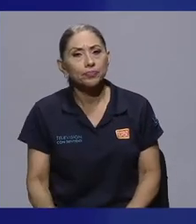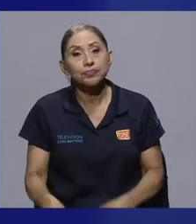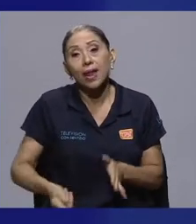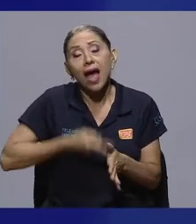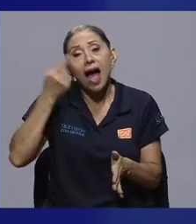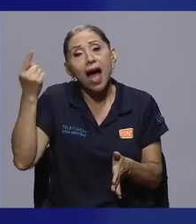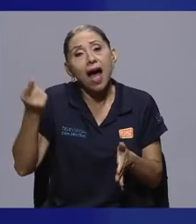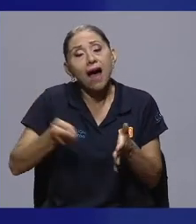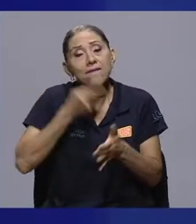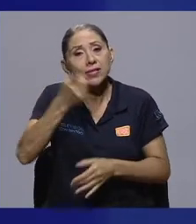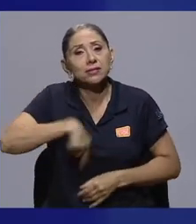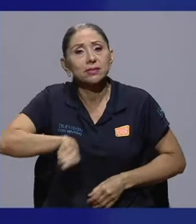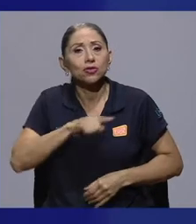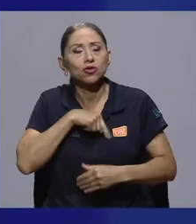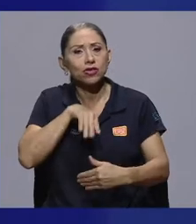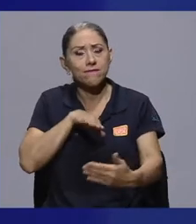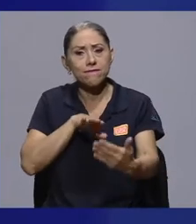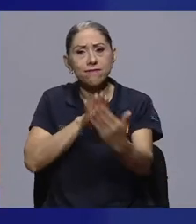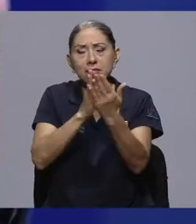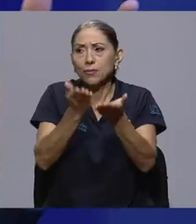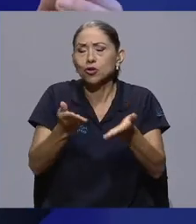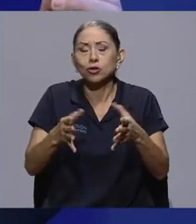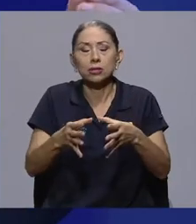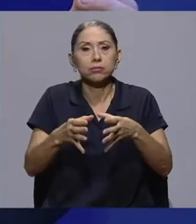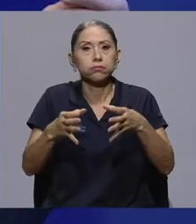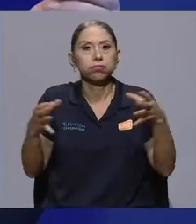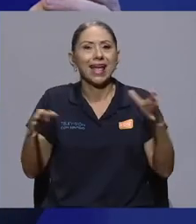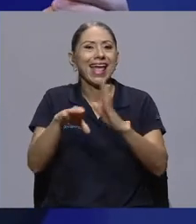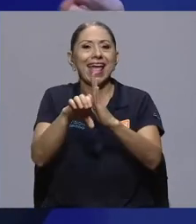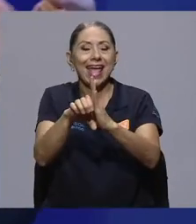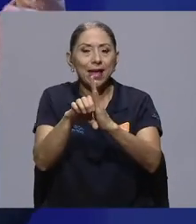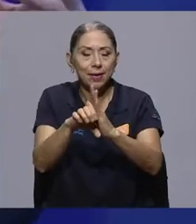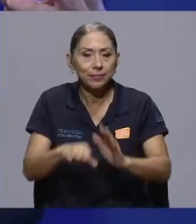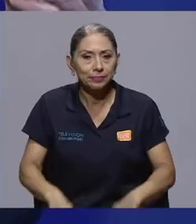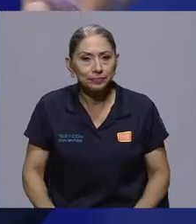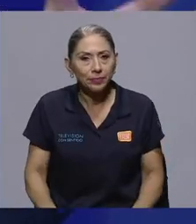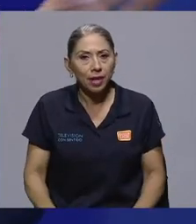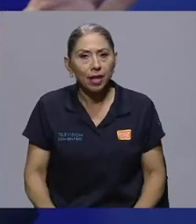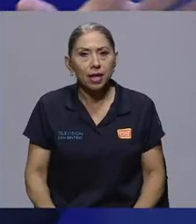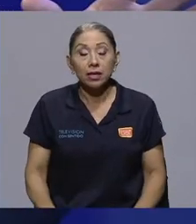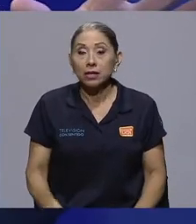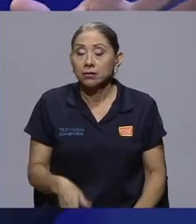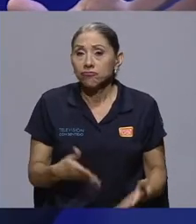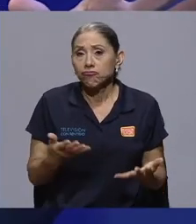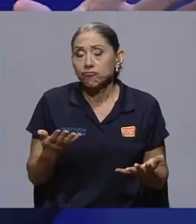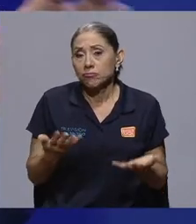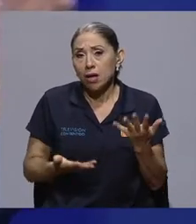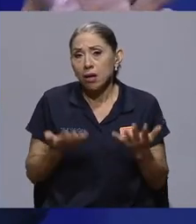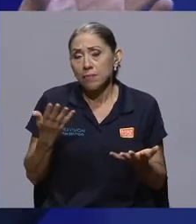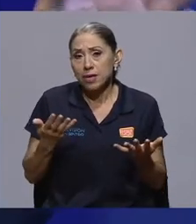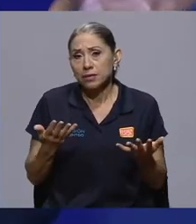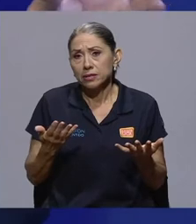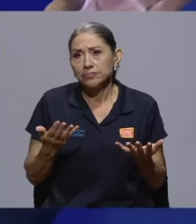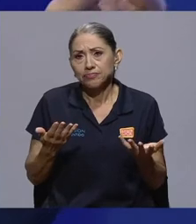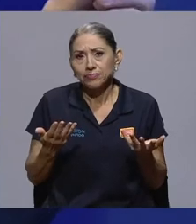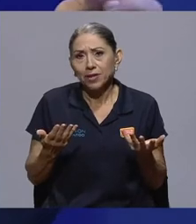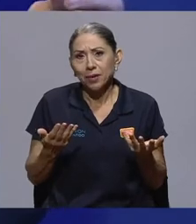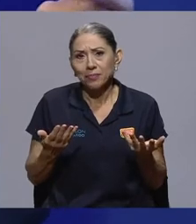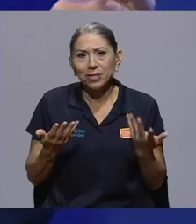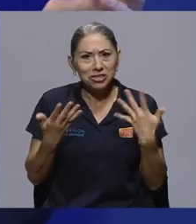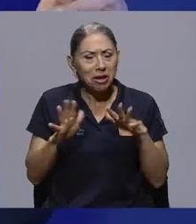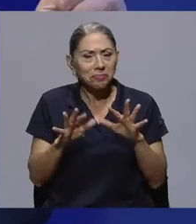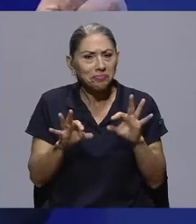es cuando nos enfrentamos a cosas tan enormes. Voy a poner ejemplos. Costó mucho, tal vez, pero finalmente se